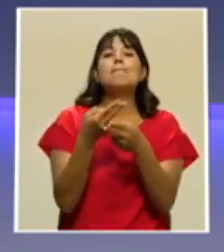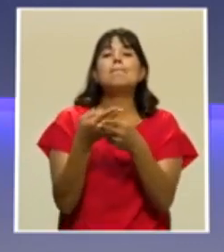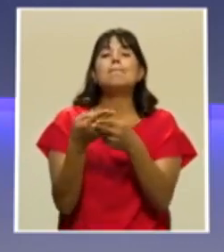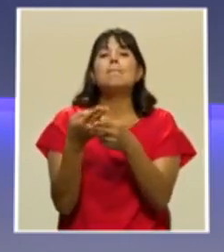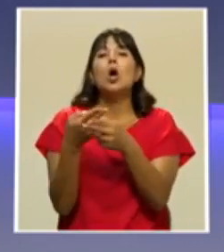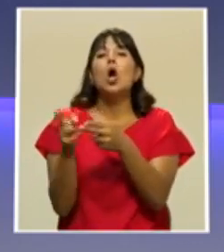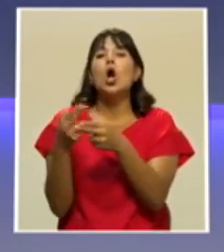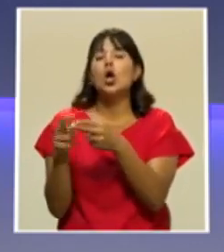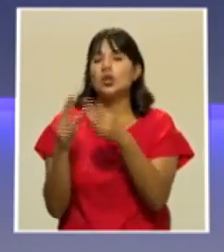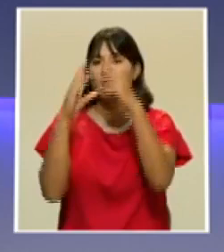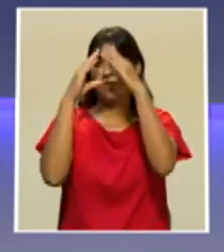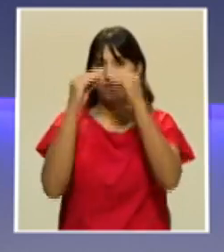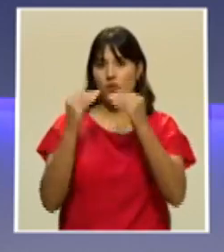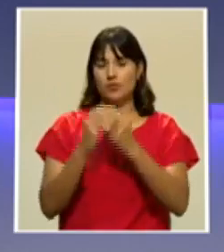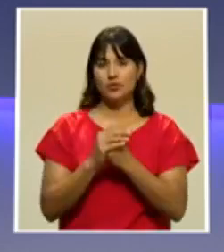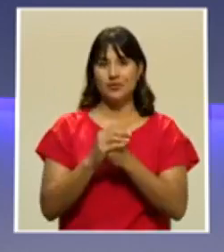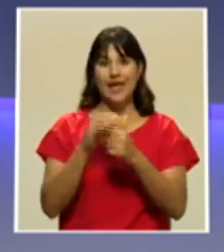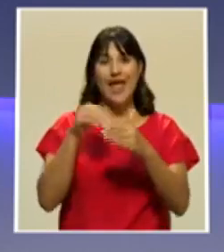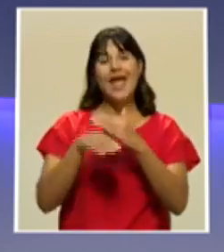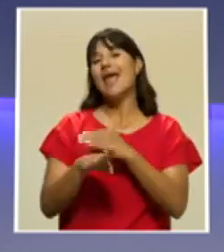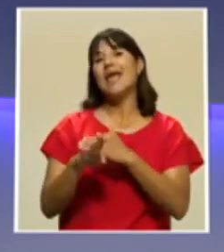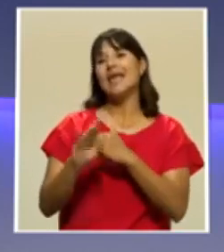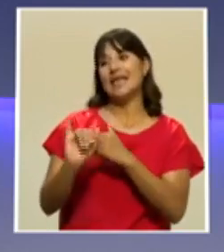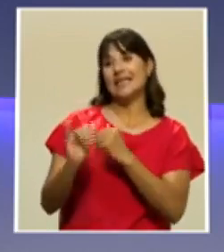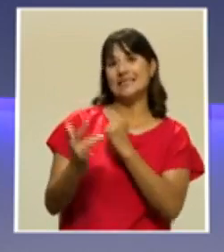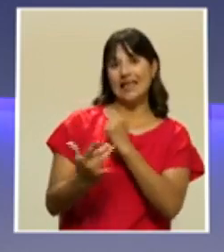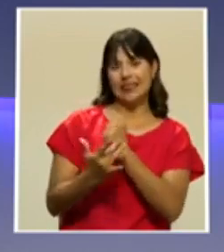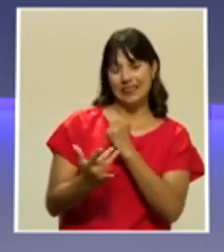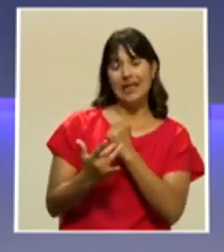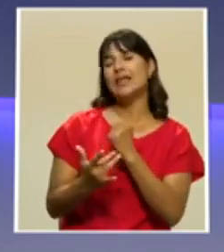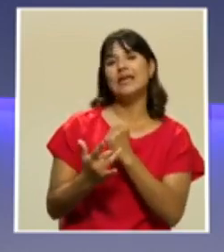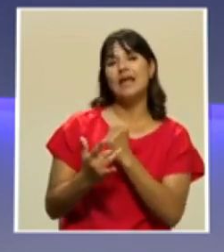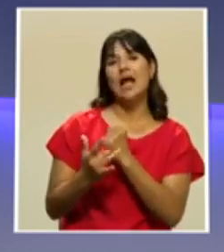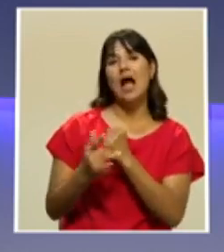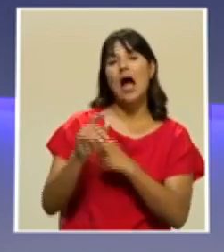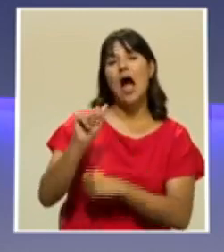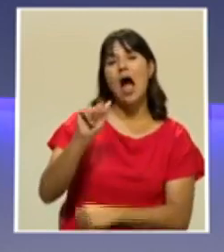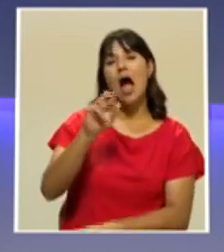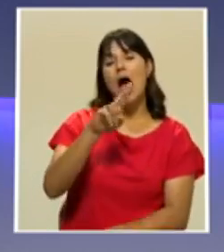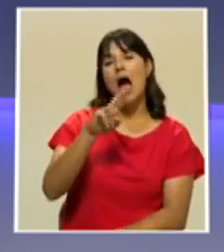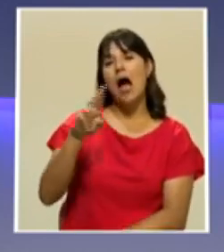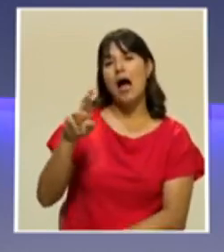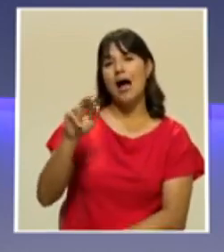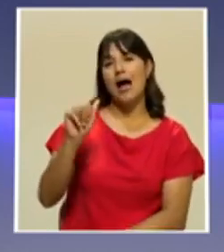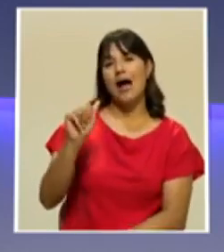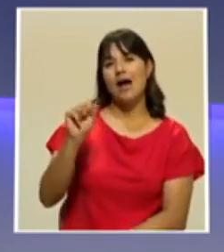En pesca de arrastre hay un costado científico y hay un costado social.